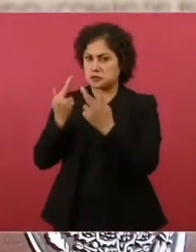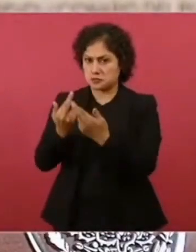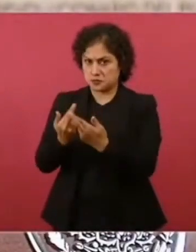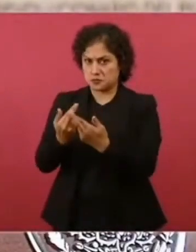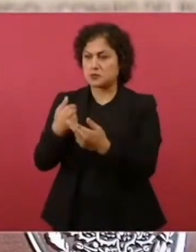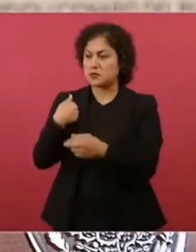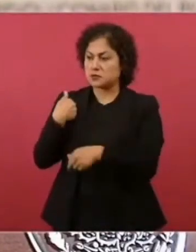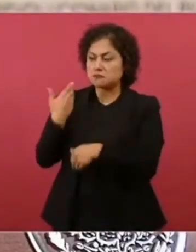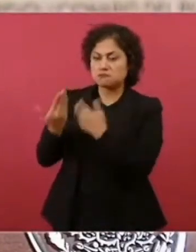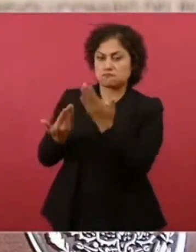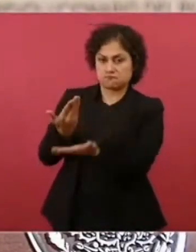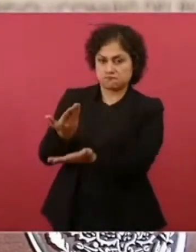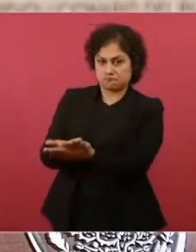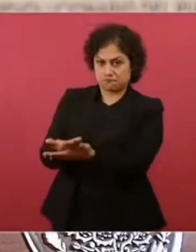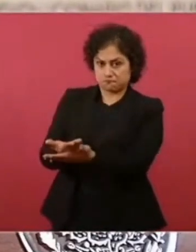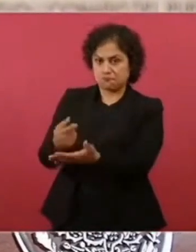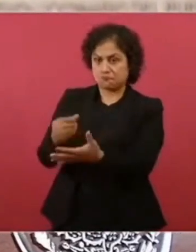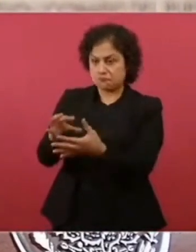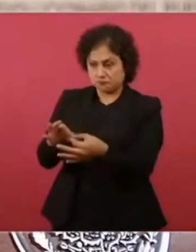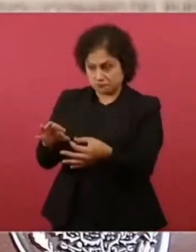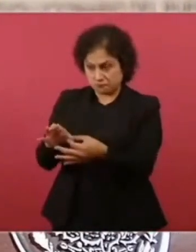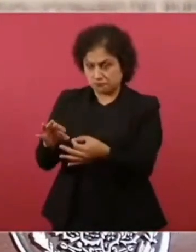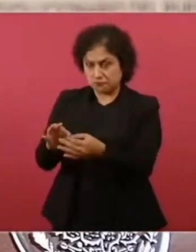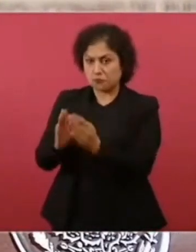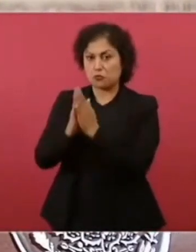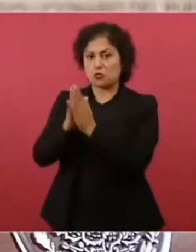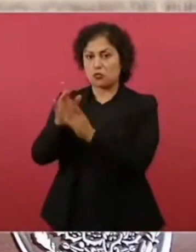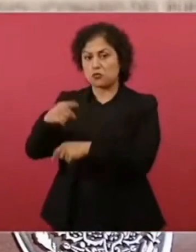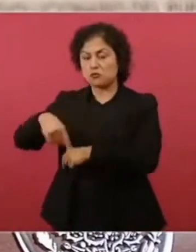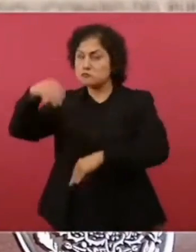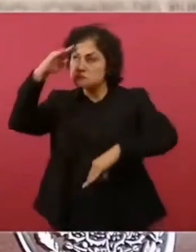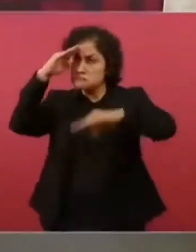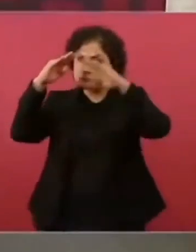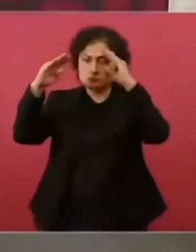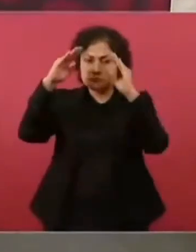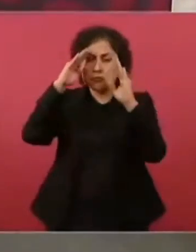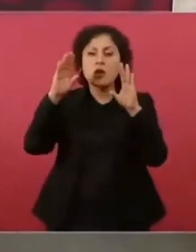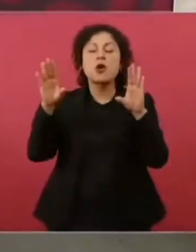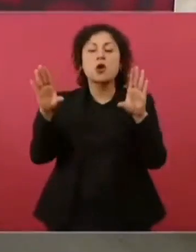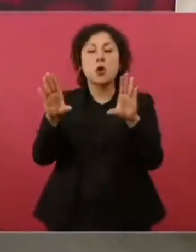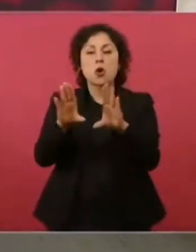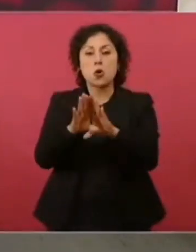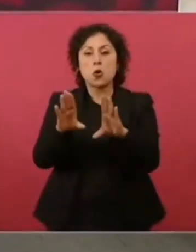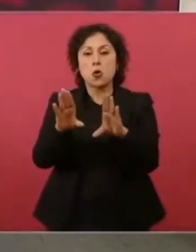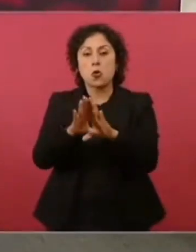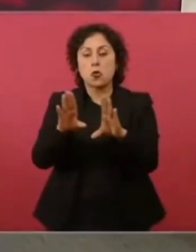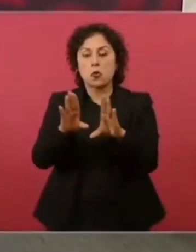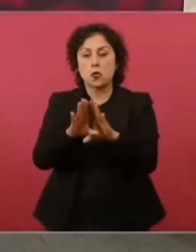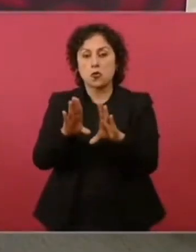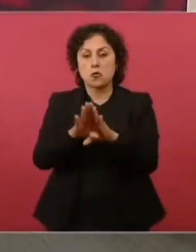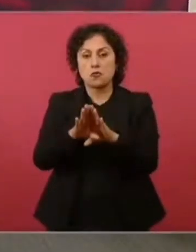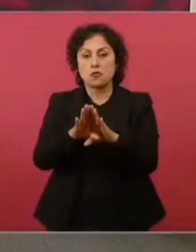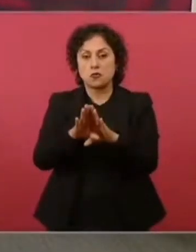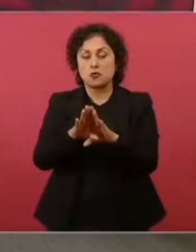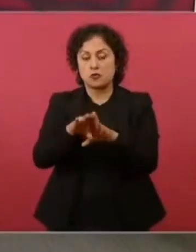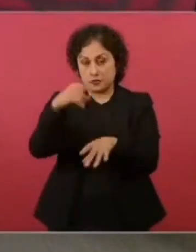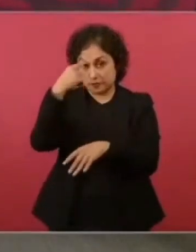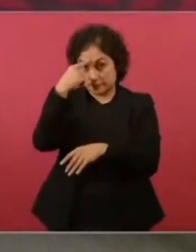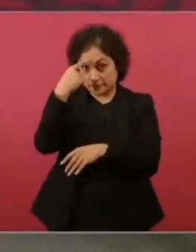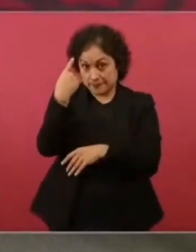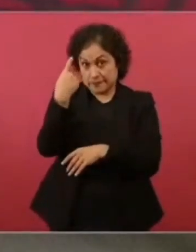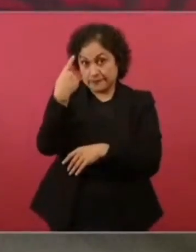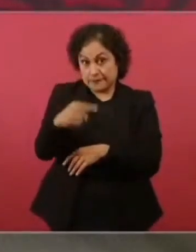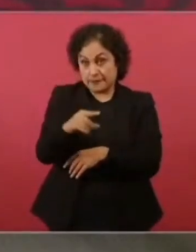les planteé que se buscara la forma de facilitar